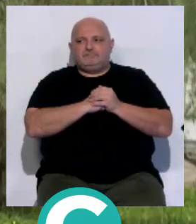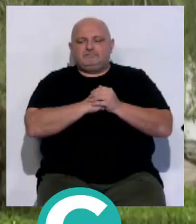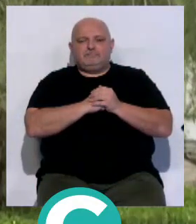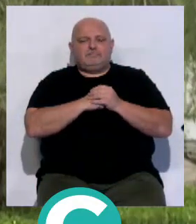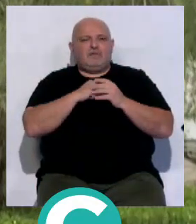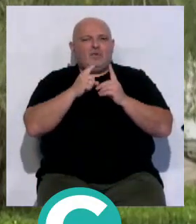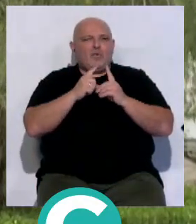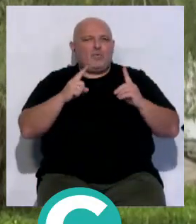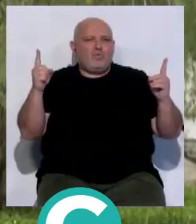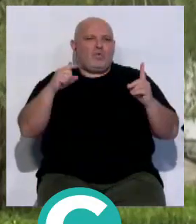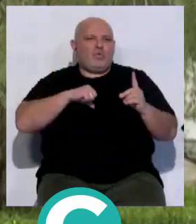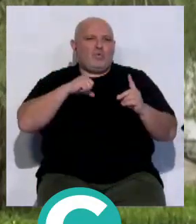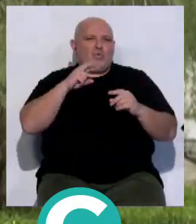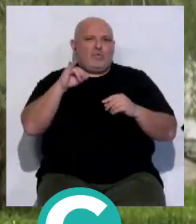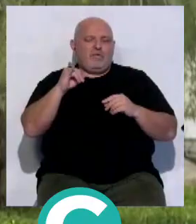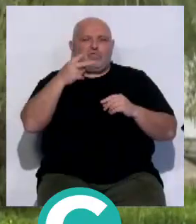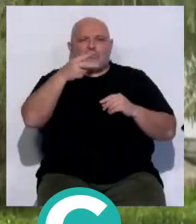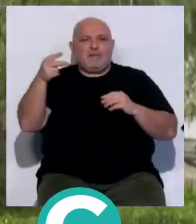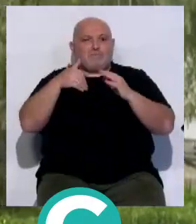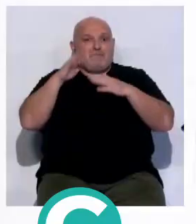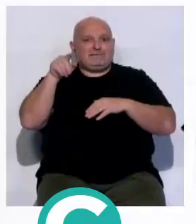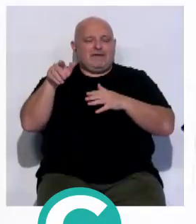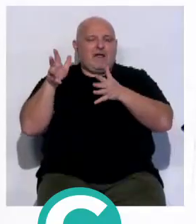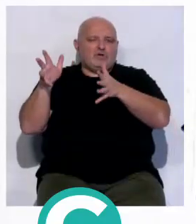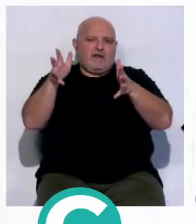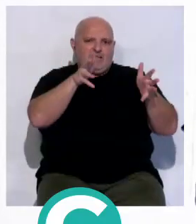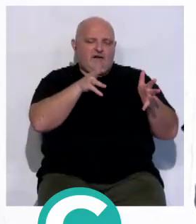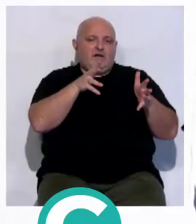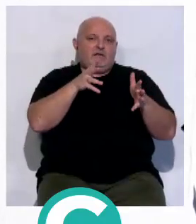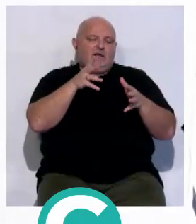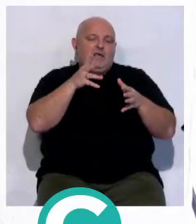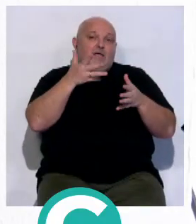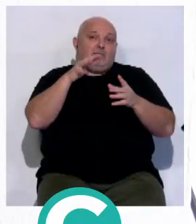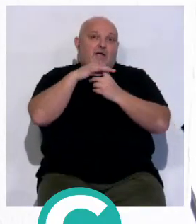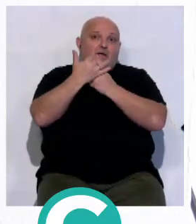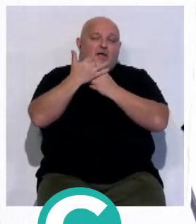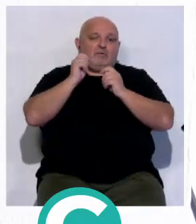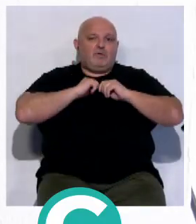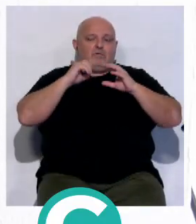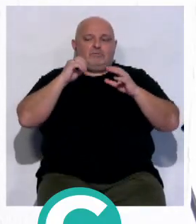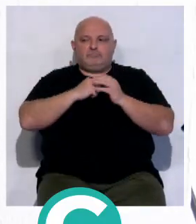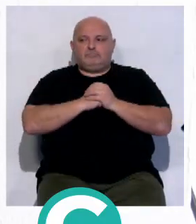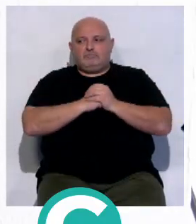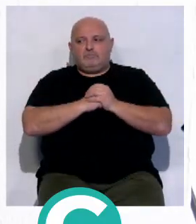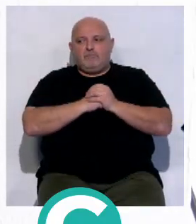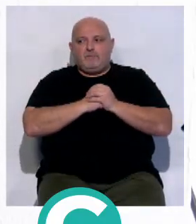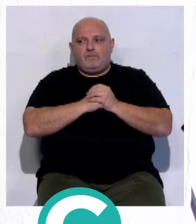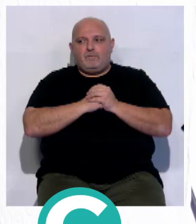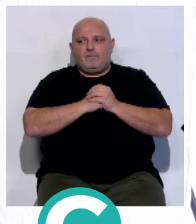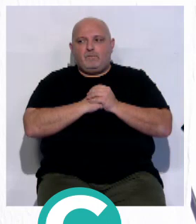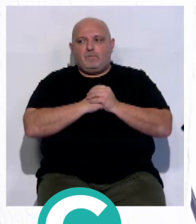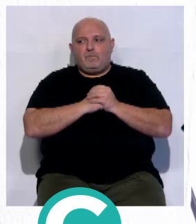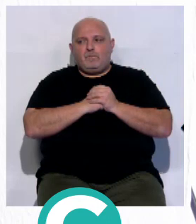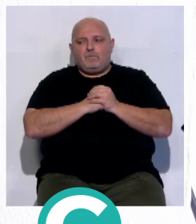...gancias prolongadas en la UCI más de dos semanas, siempre y cuando las condiciones ambientales y la situación